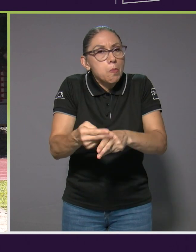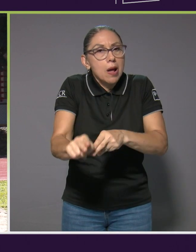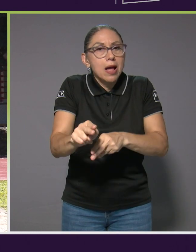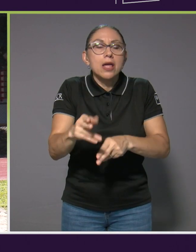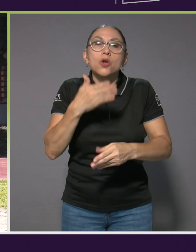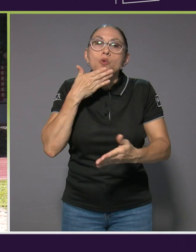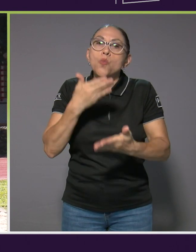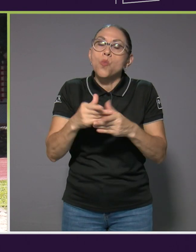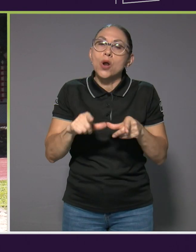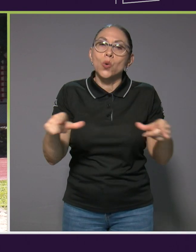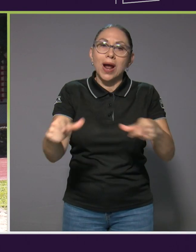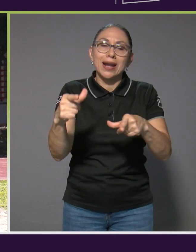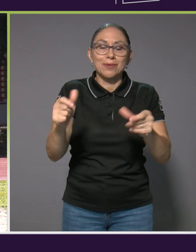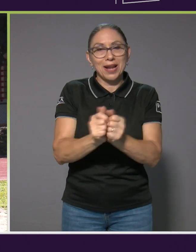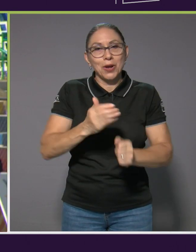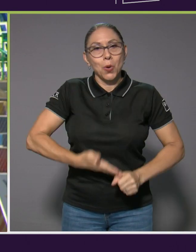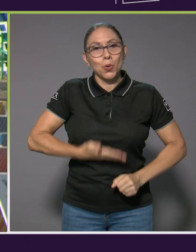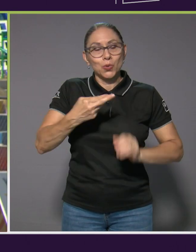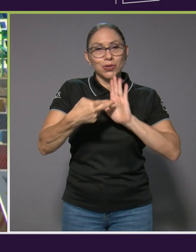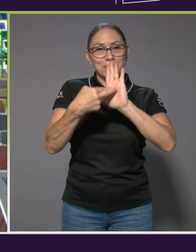verdad, para representar con orgullo al país.